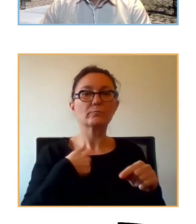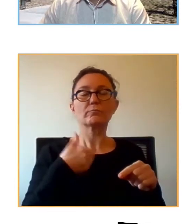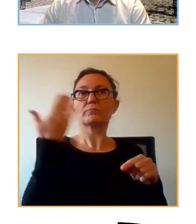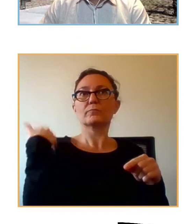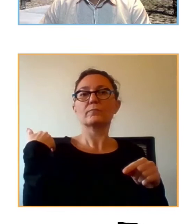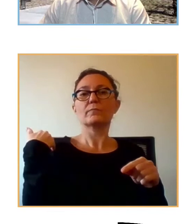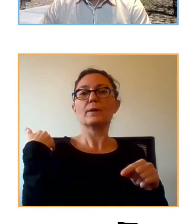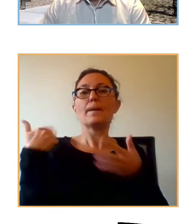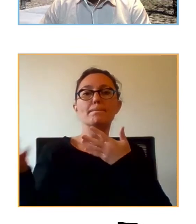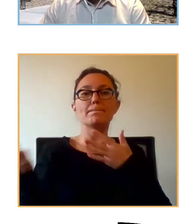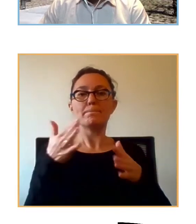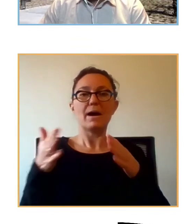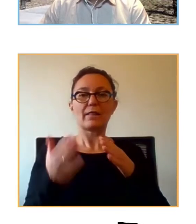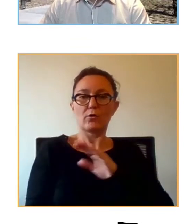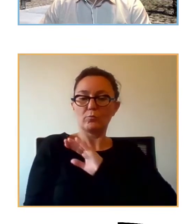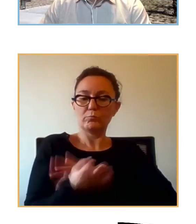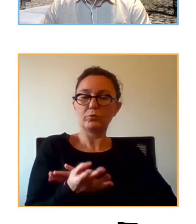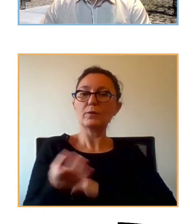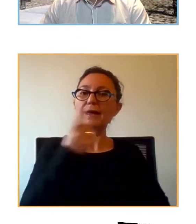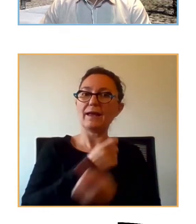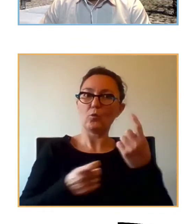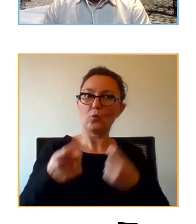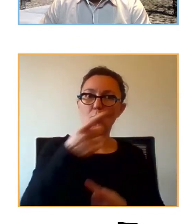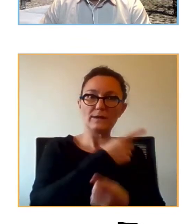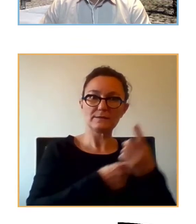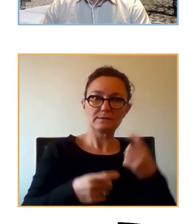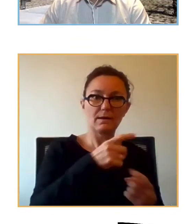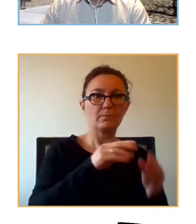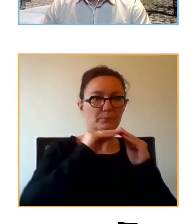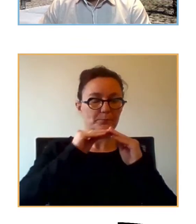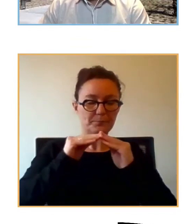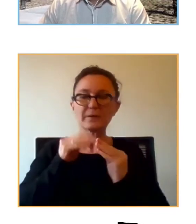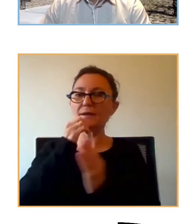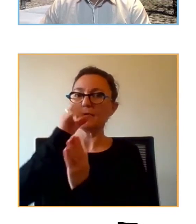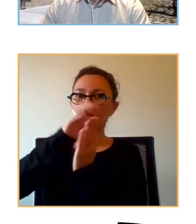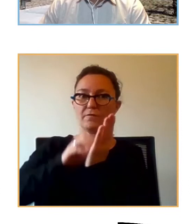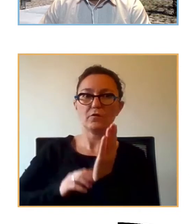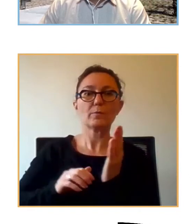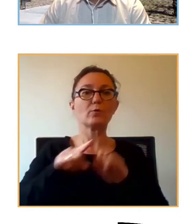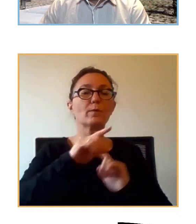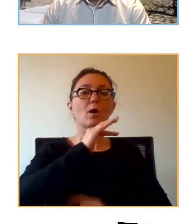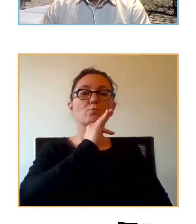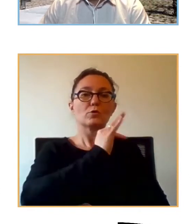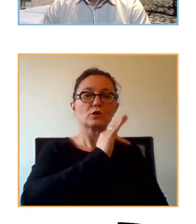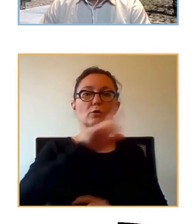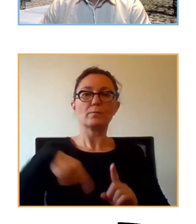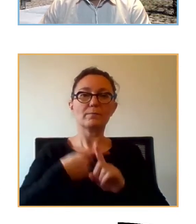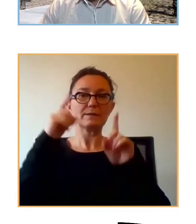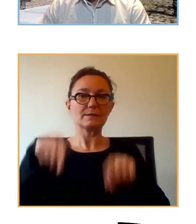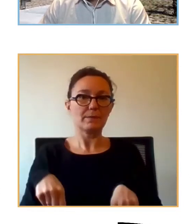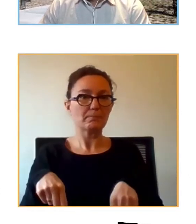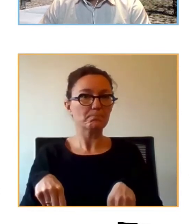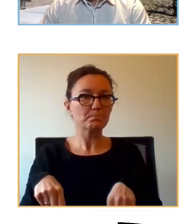a montar una encuesta con autoinforme sobre fortalezas así como también con infografías